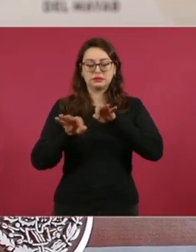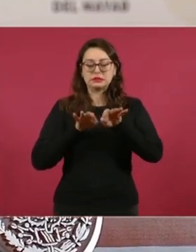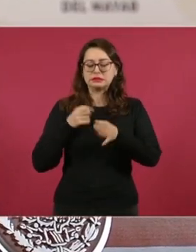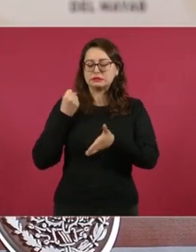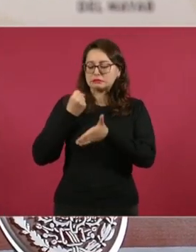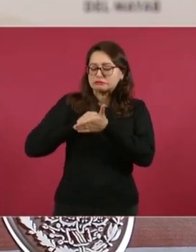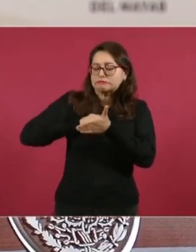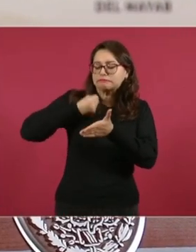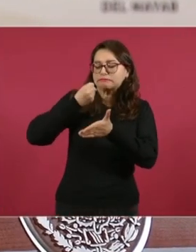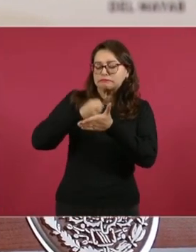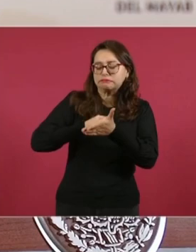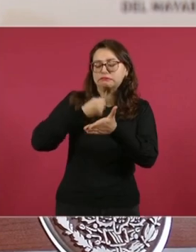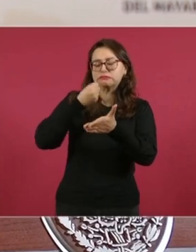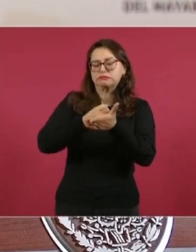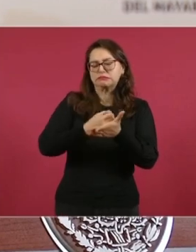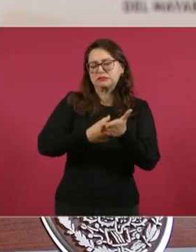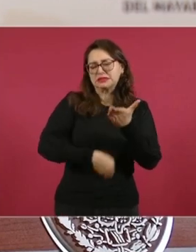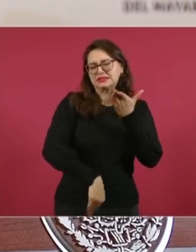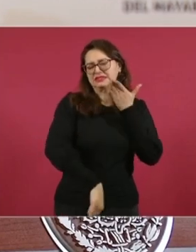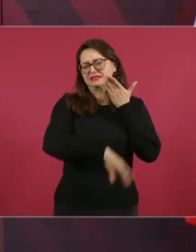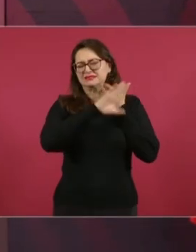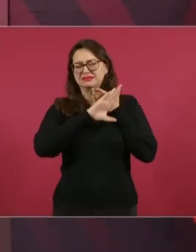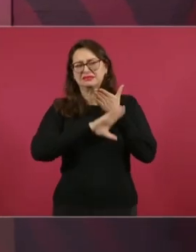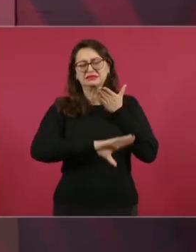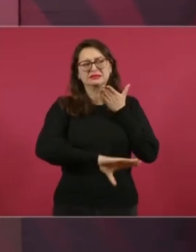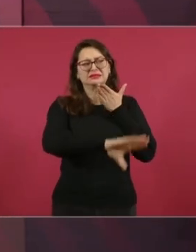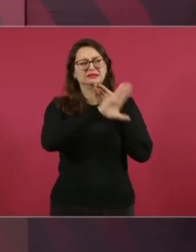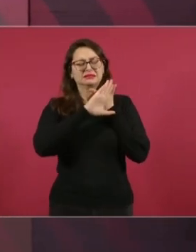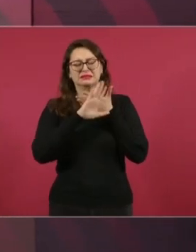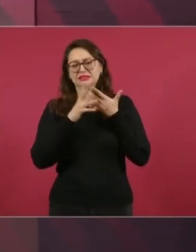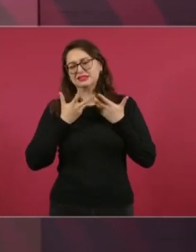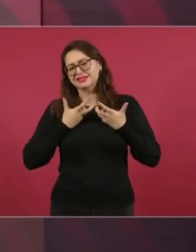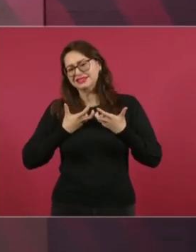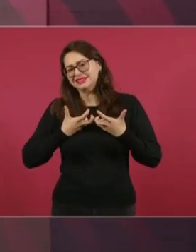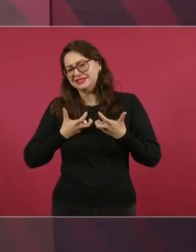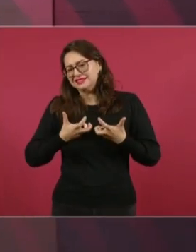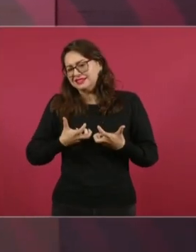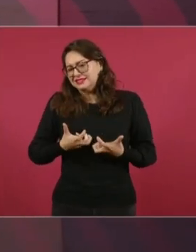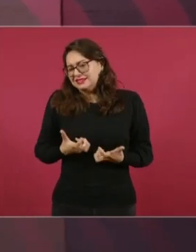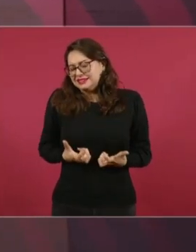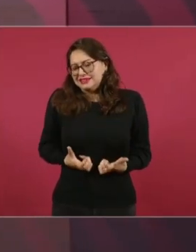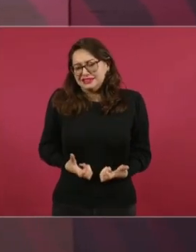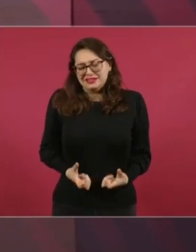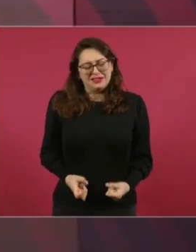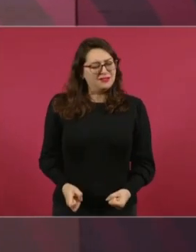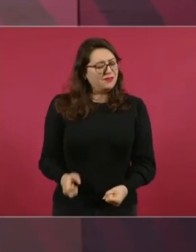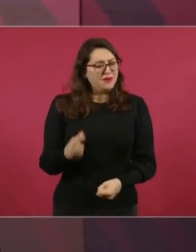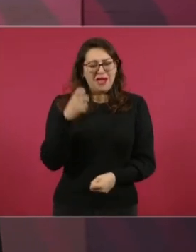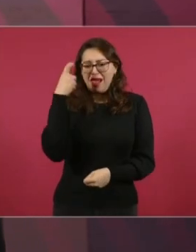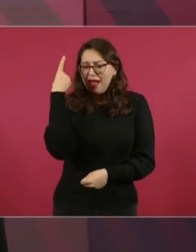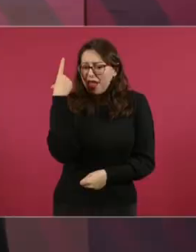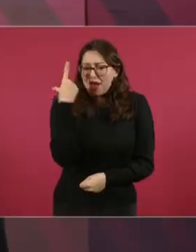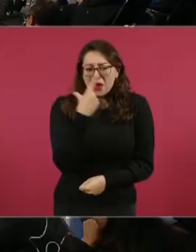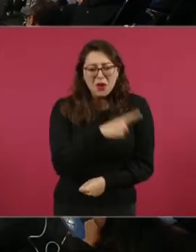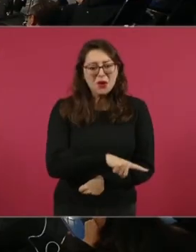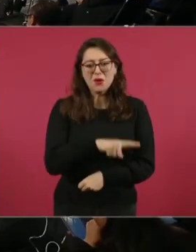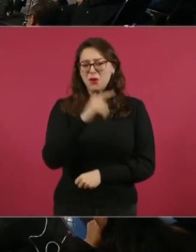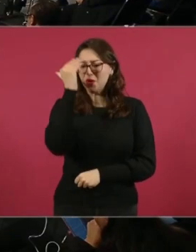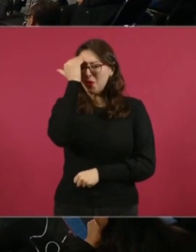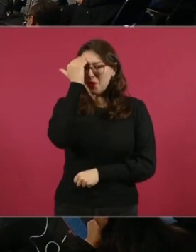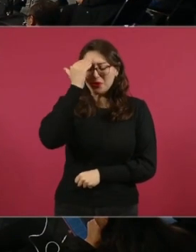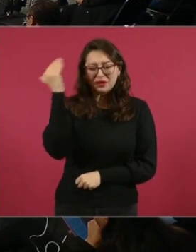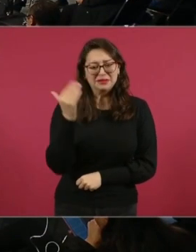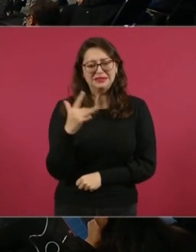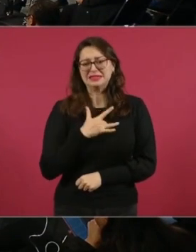durísimo, se siente muy fuerte.